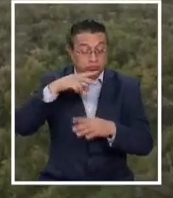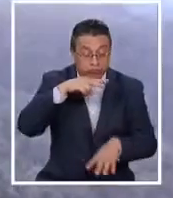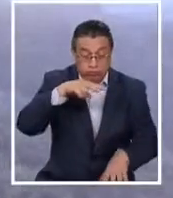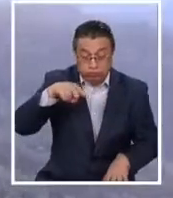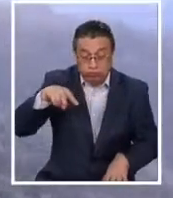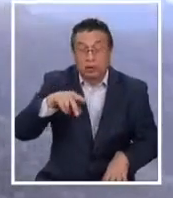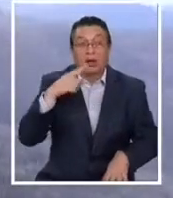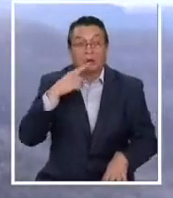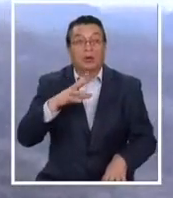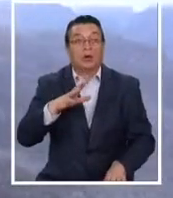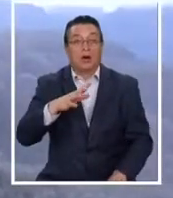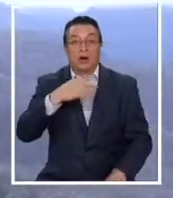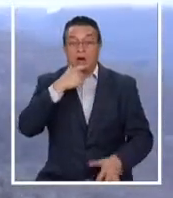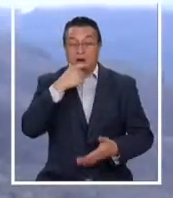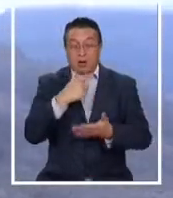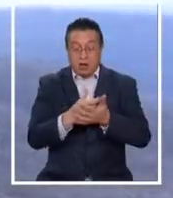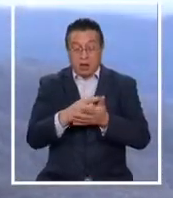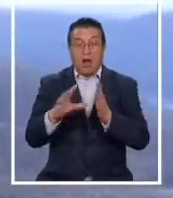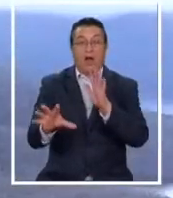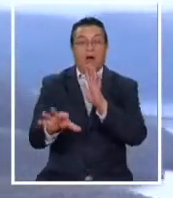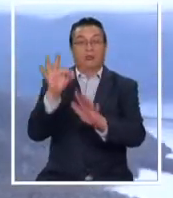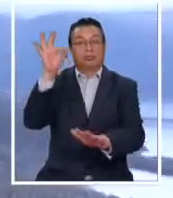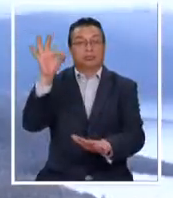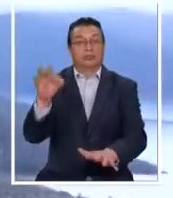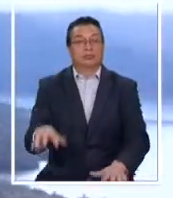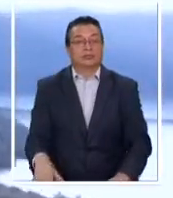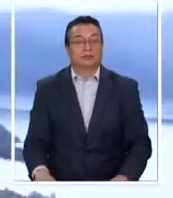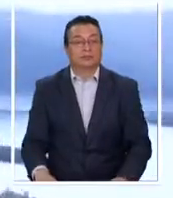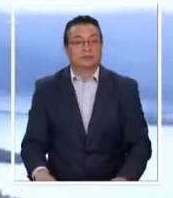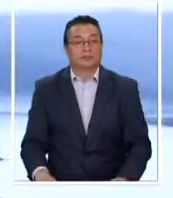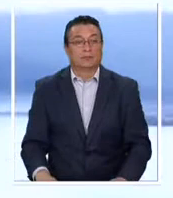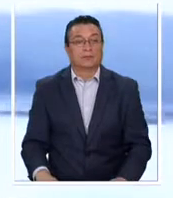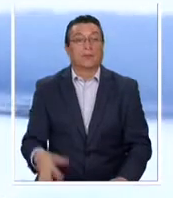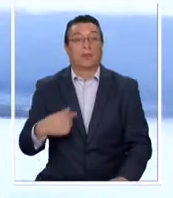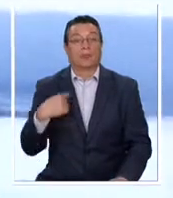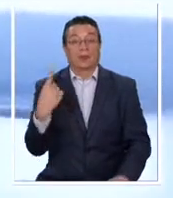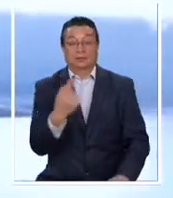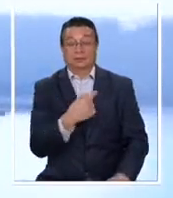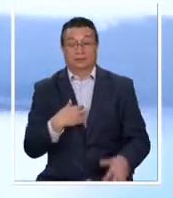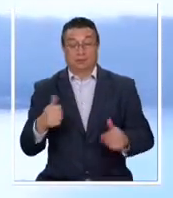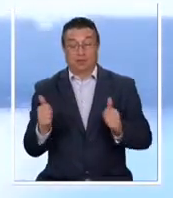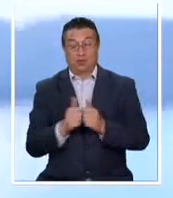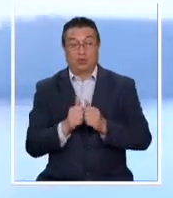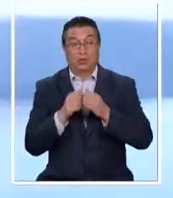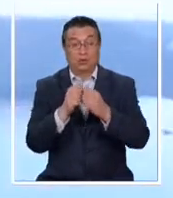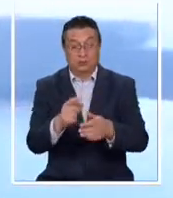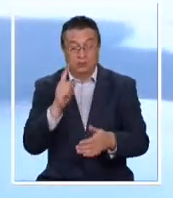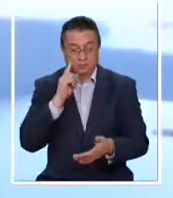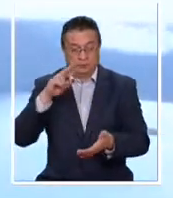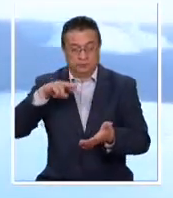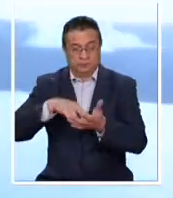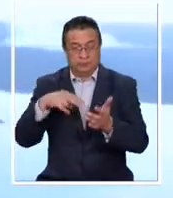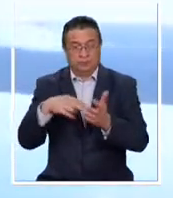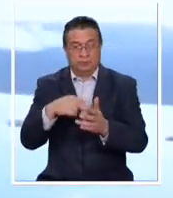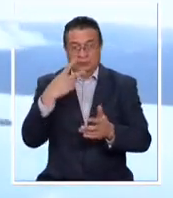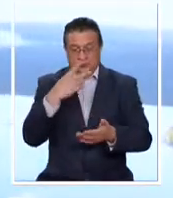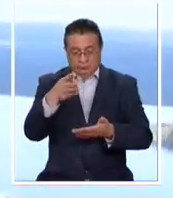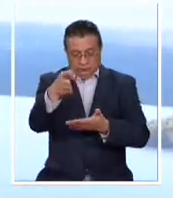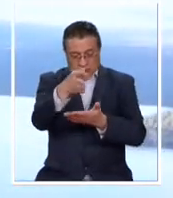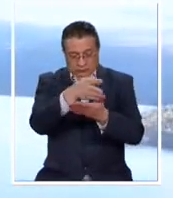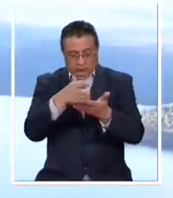resultó en un increíble descubrimiento. Y llegamos a un punto donde tenemos un problema para mapear la falla,